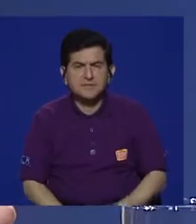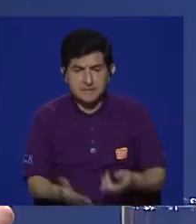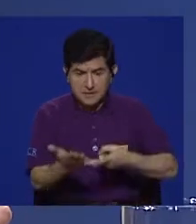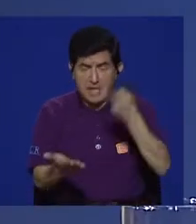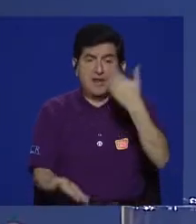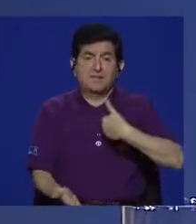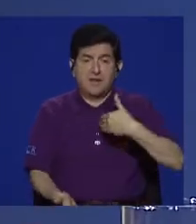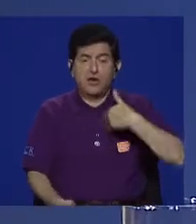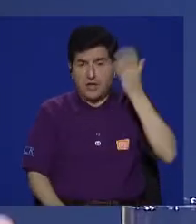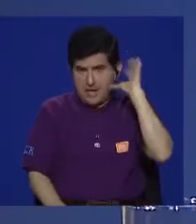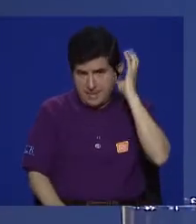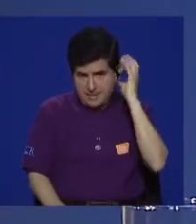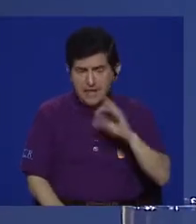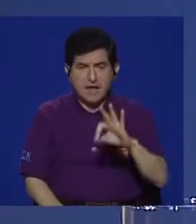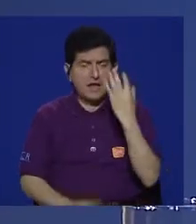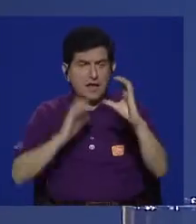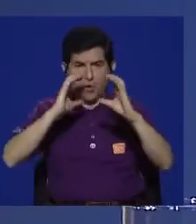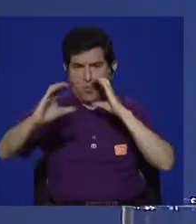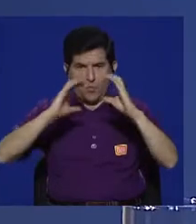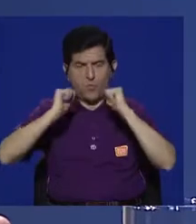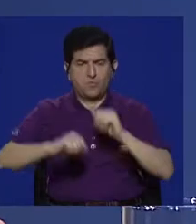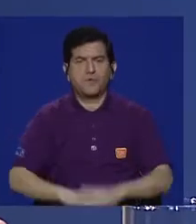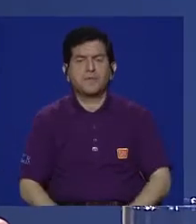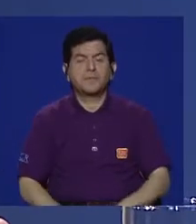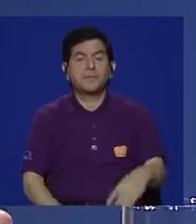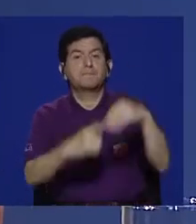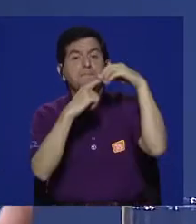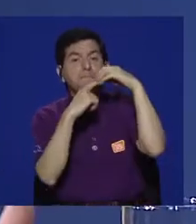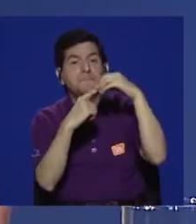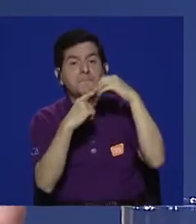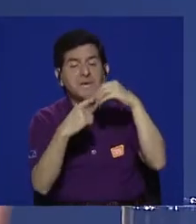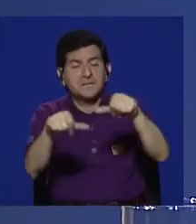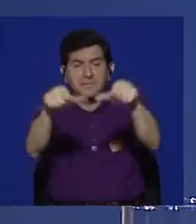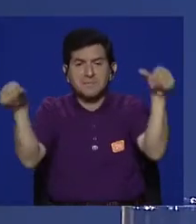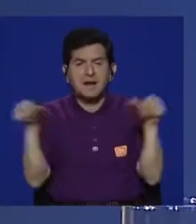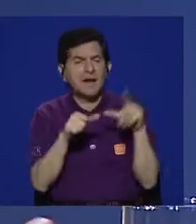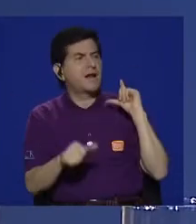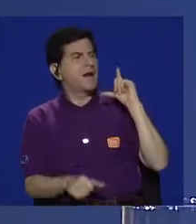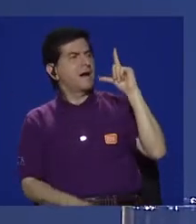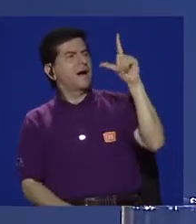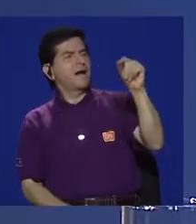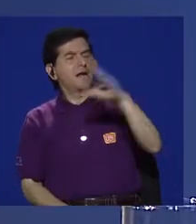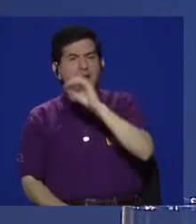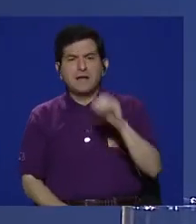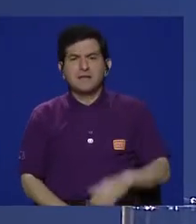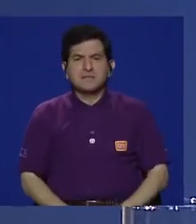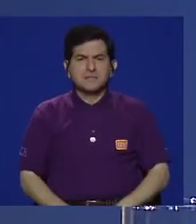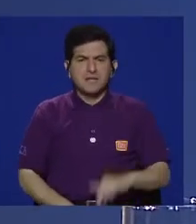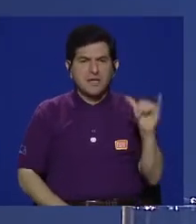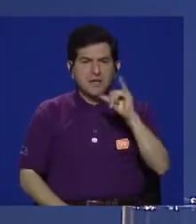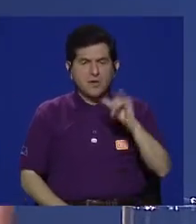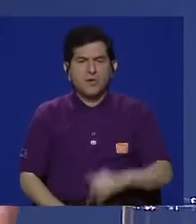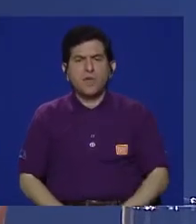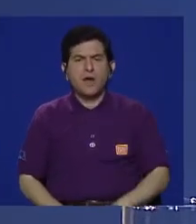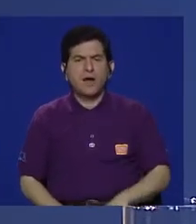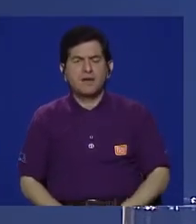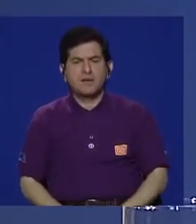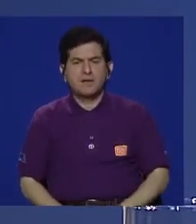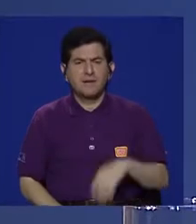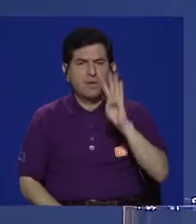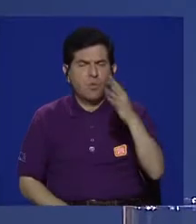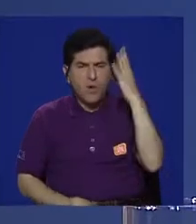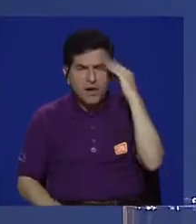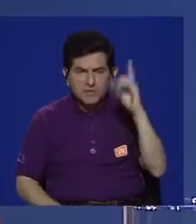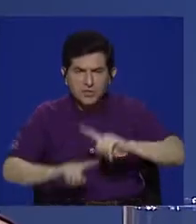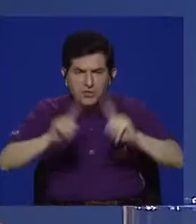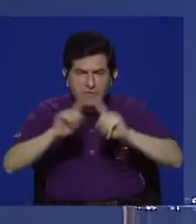vigencia que tiene la radio, ¿verdad?, como medio de comunicación y principalmente en las zonas alejadas y en las zonas rurales. Ahora, ustedes